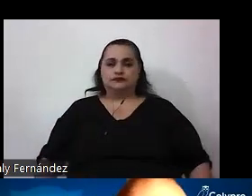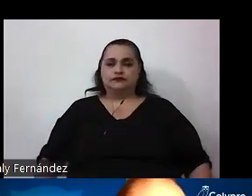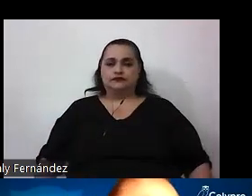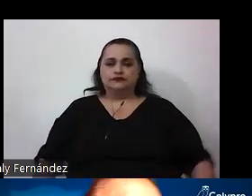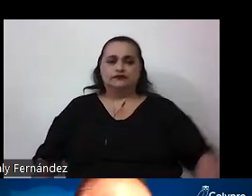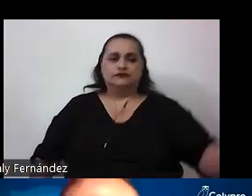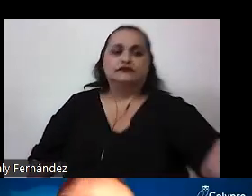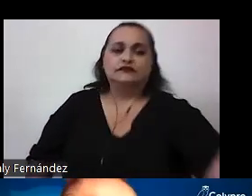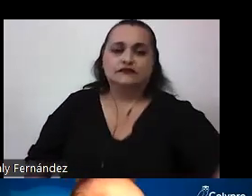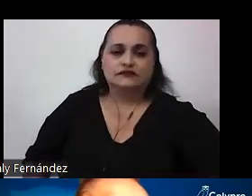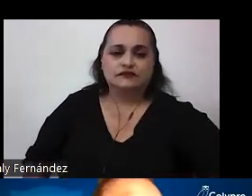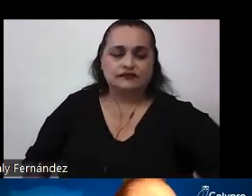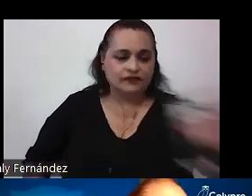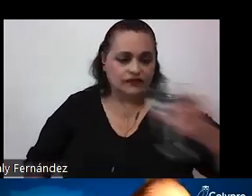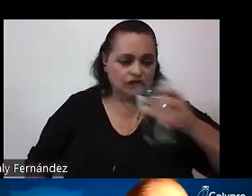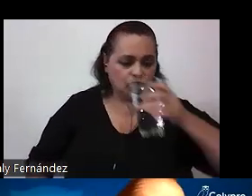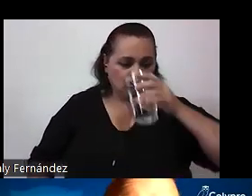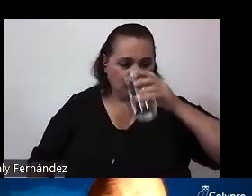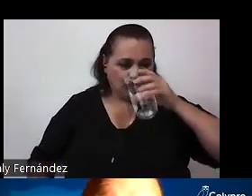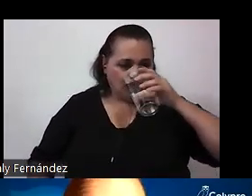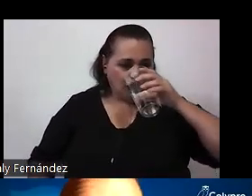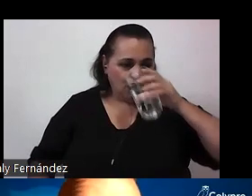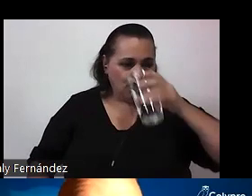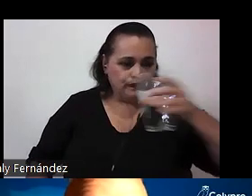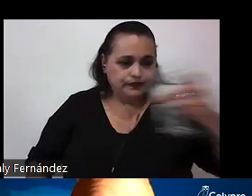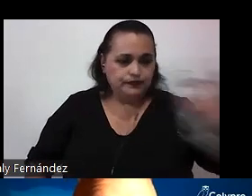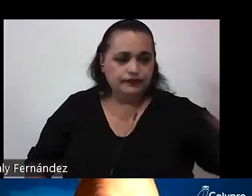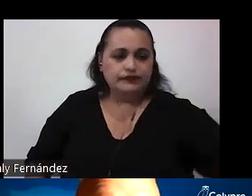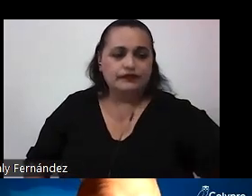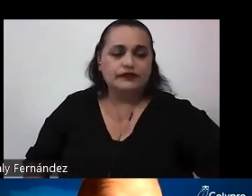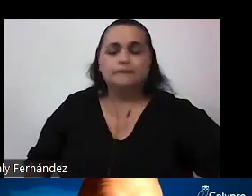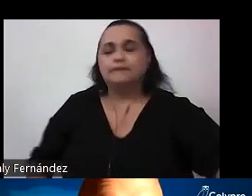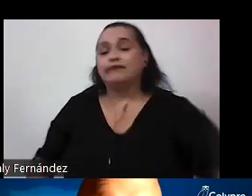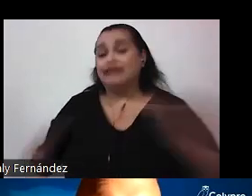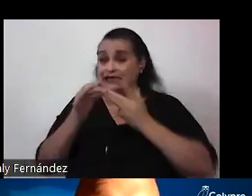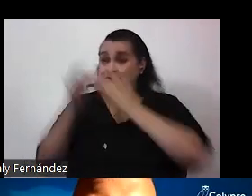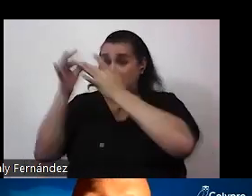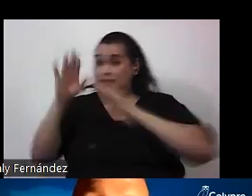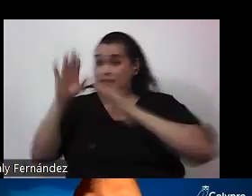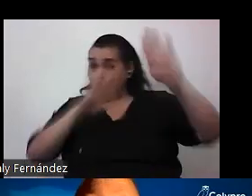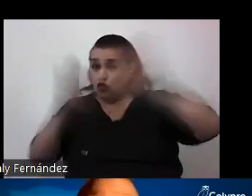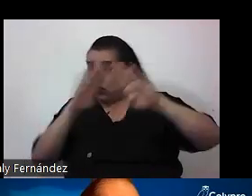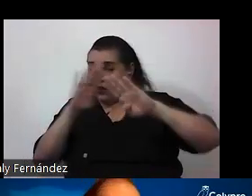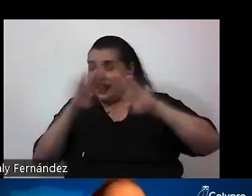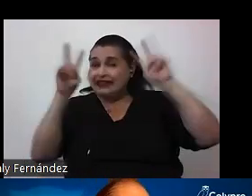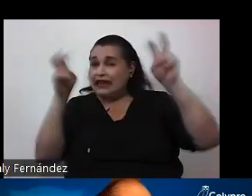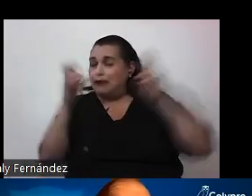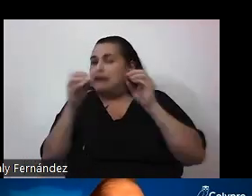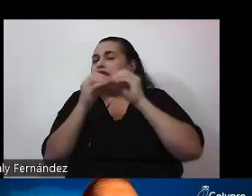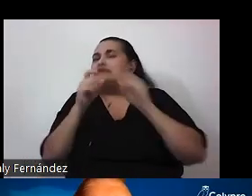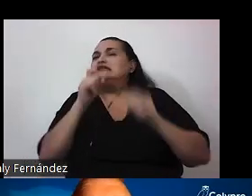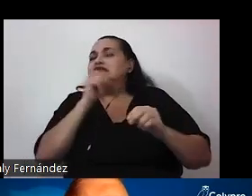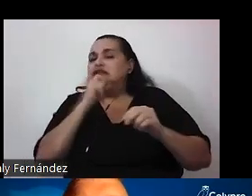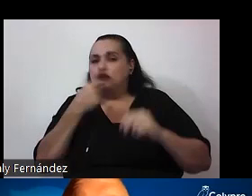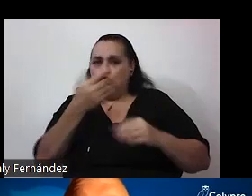Y en particular la biología tiene que ver con temas mucho más polémicos que los que mencioné hasta ahora. Por ejemplo cuando nos preguntamos